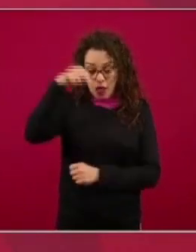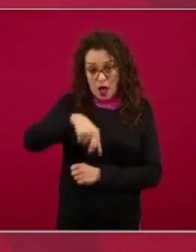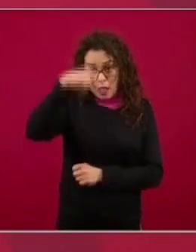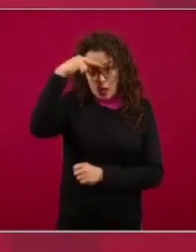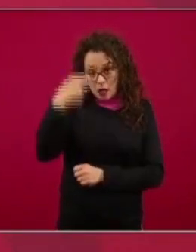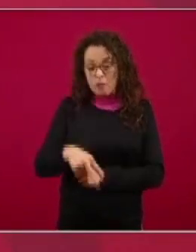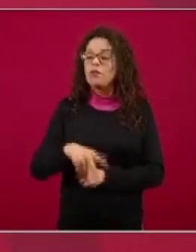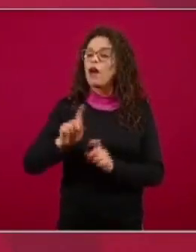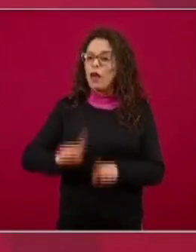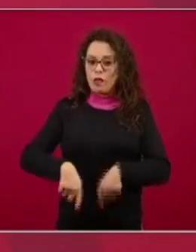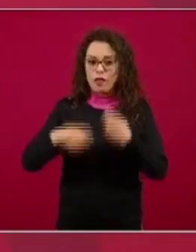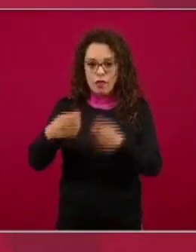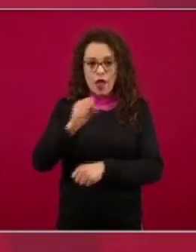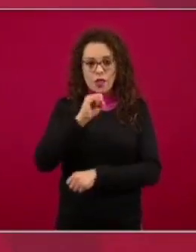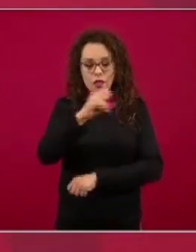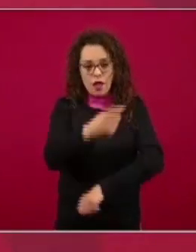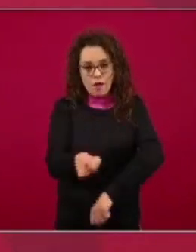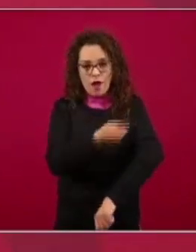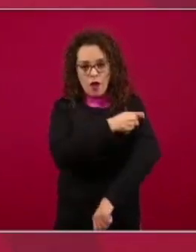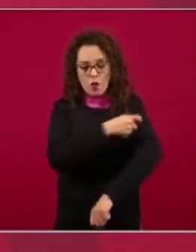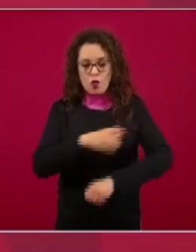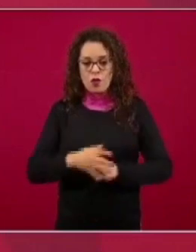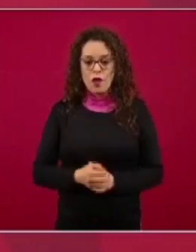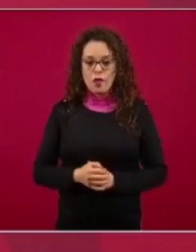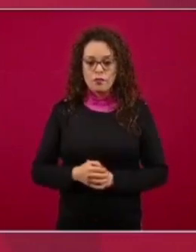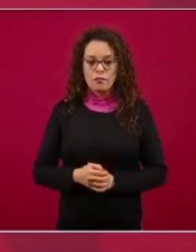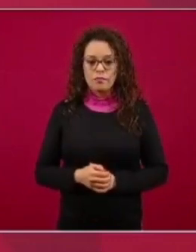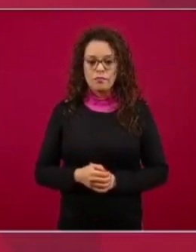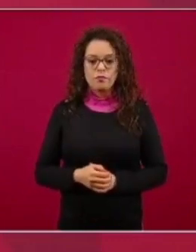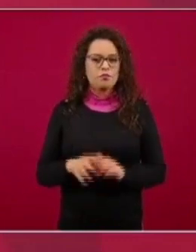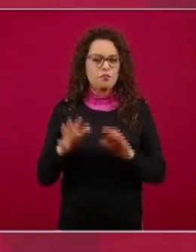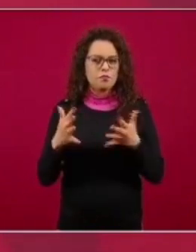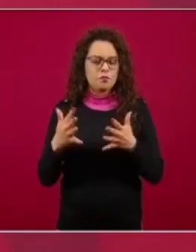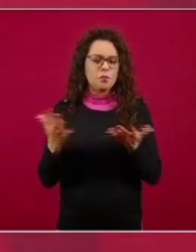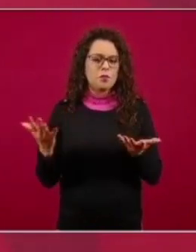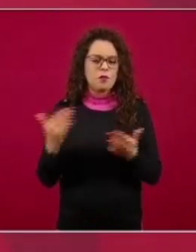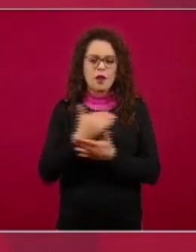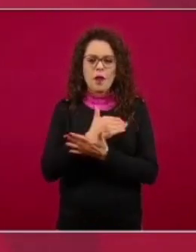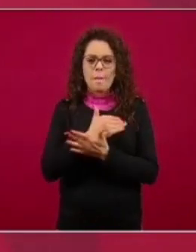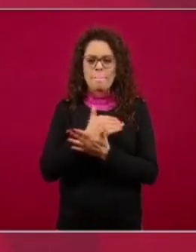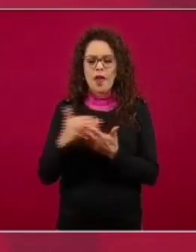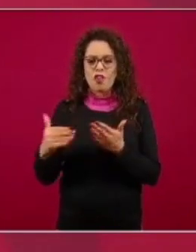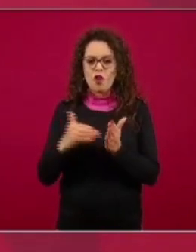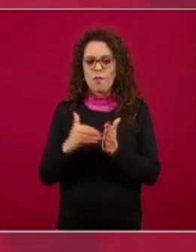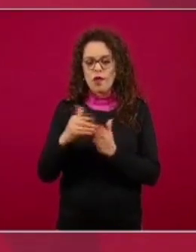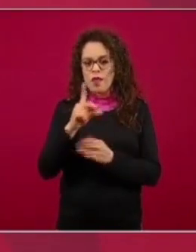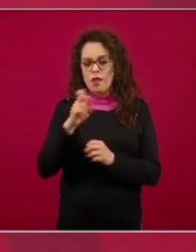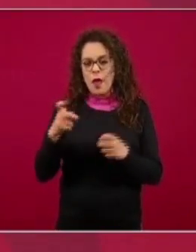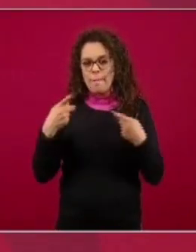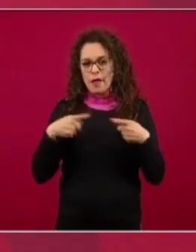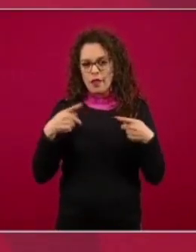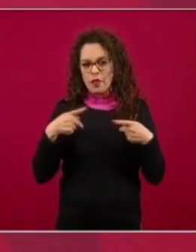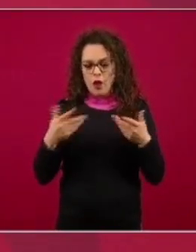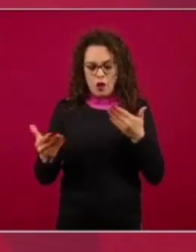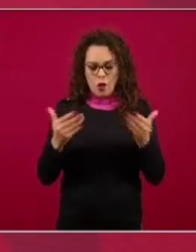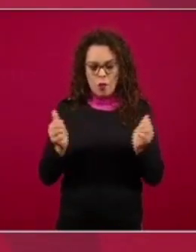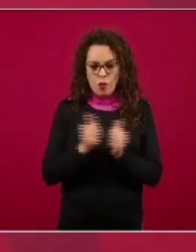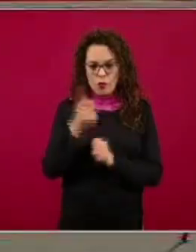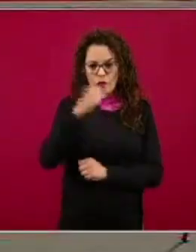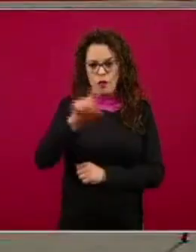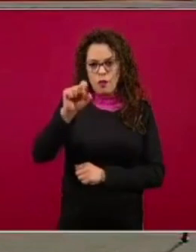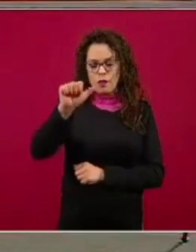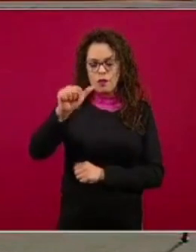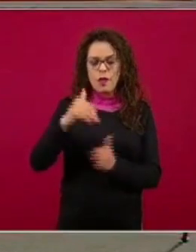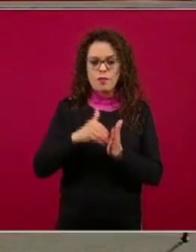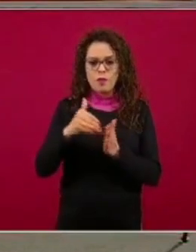efectivamente se estima que en general hay una población flotante de cerca de medio millón de personas comparados con 126 millones de